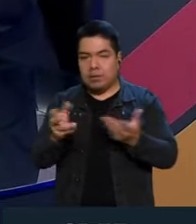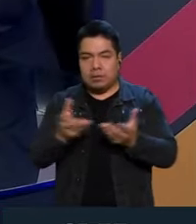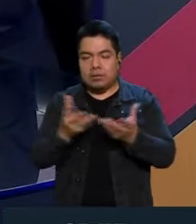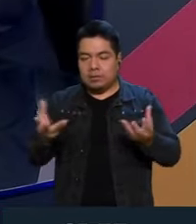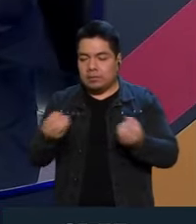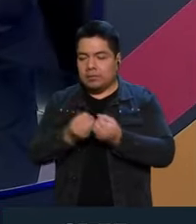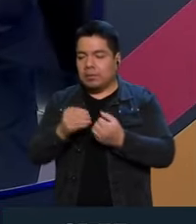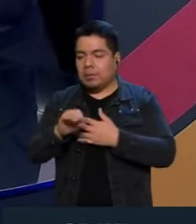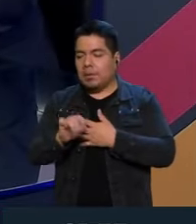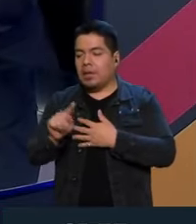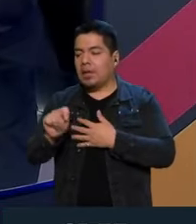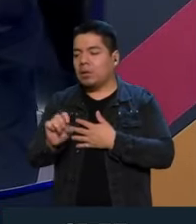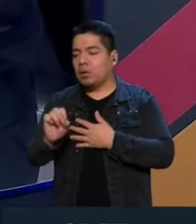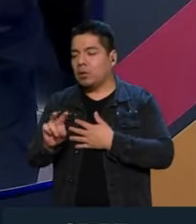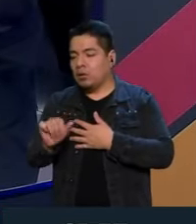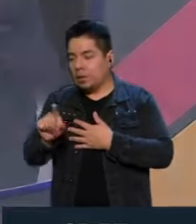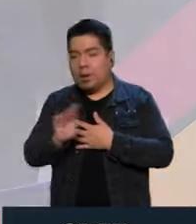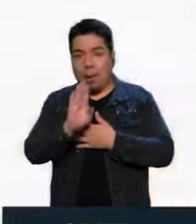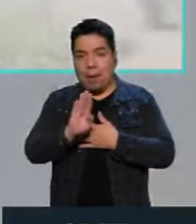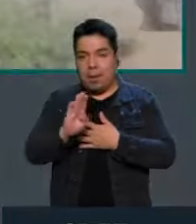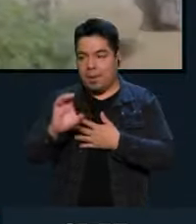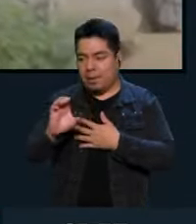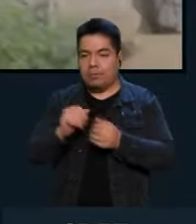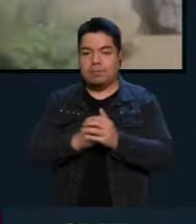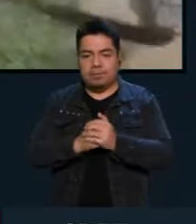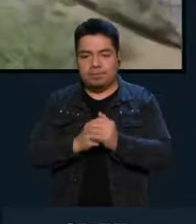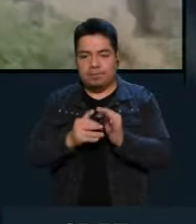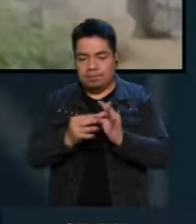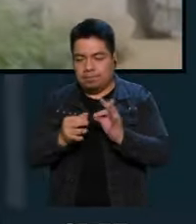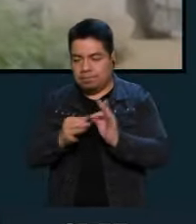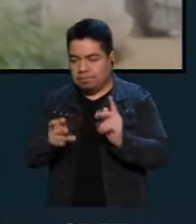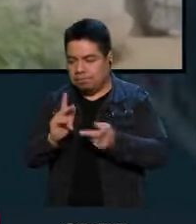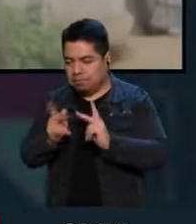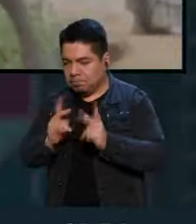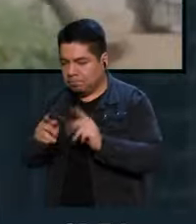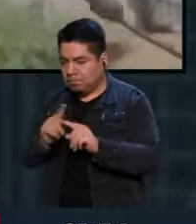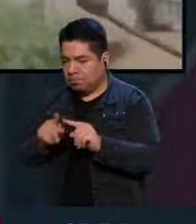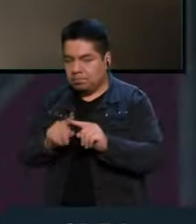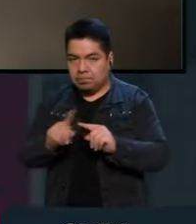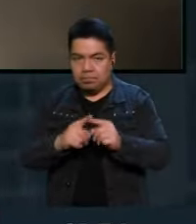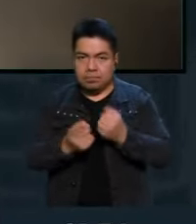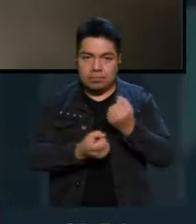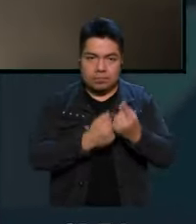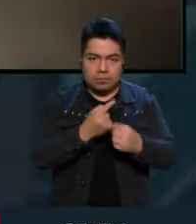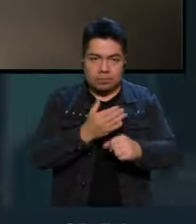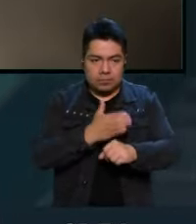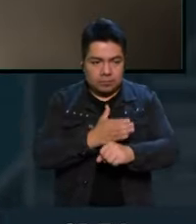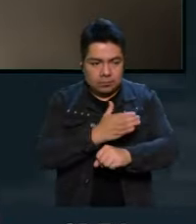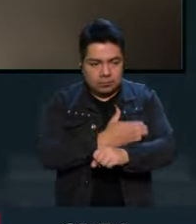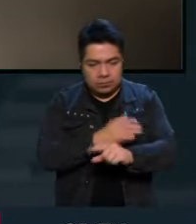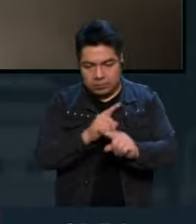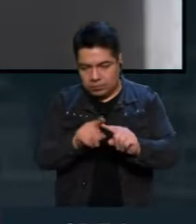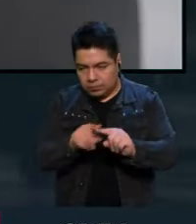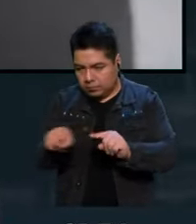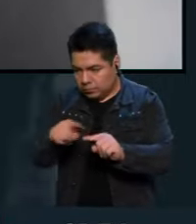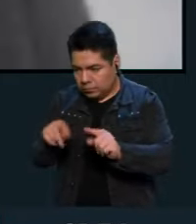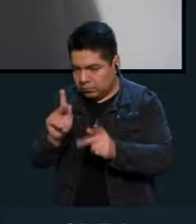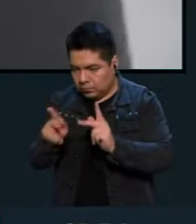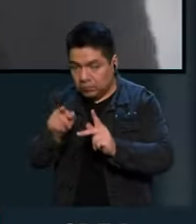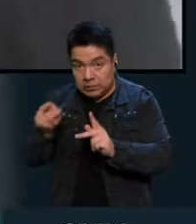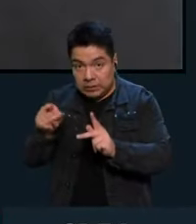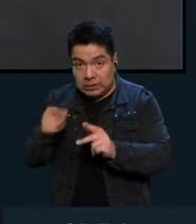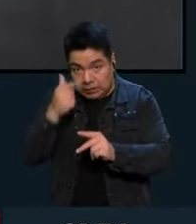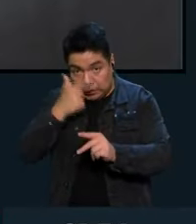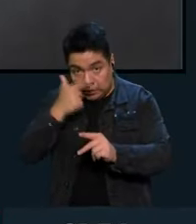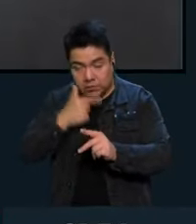Miguel Tobar para la BBC y que es hablar con algunos compañeros que estuvieron esa